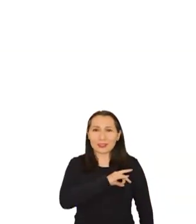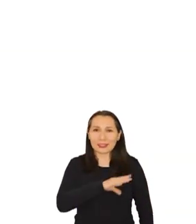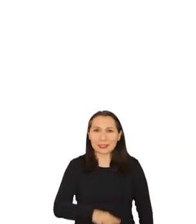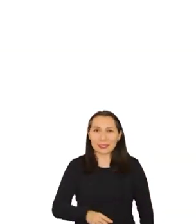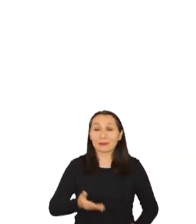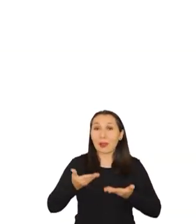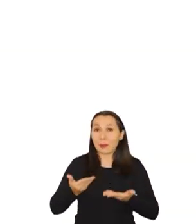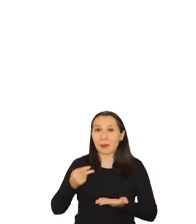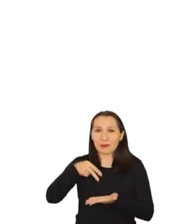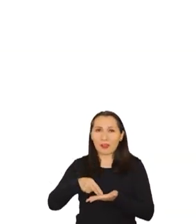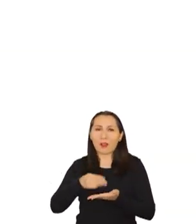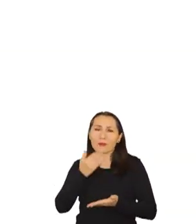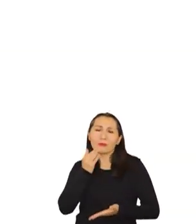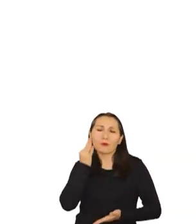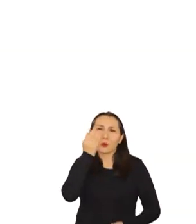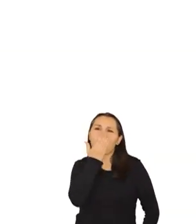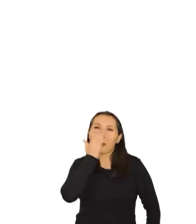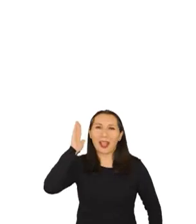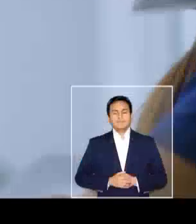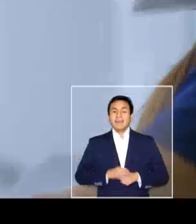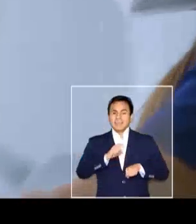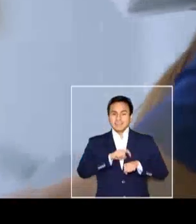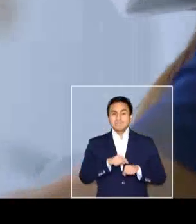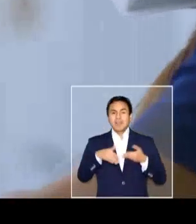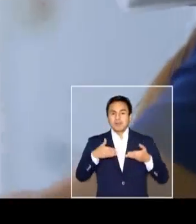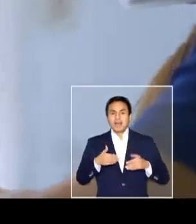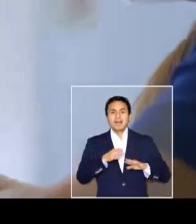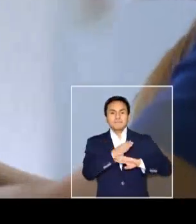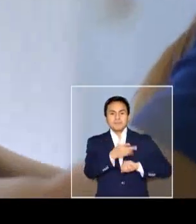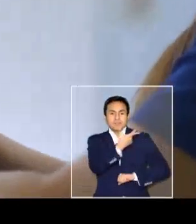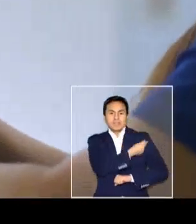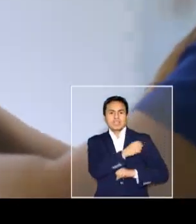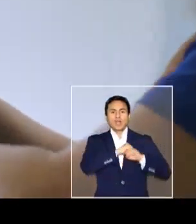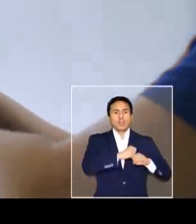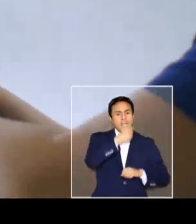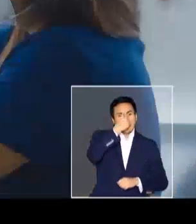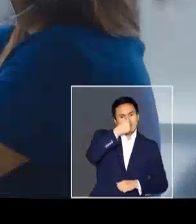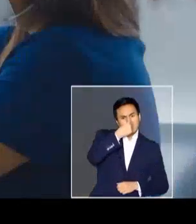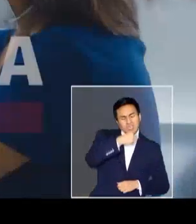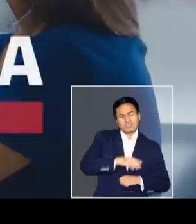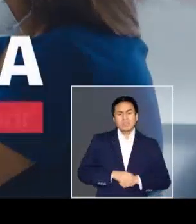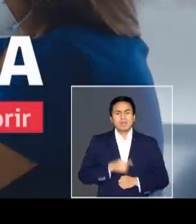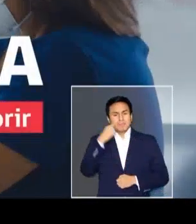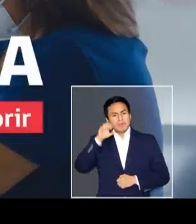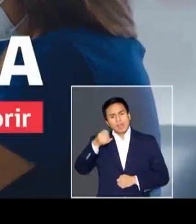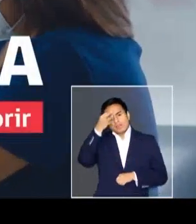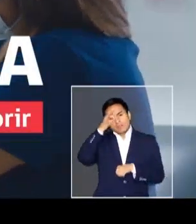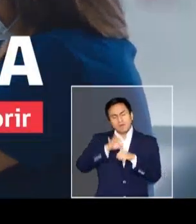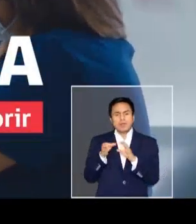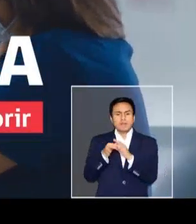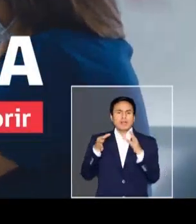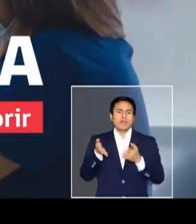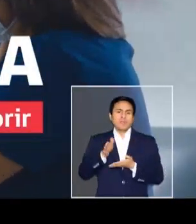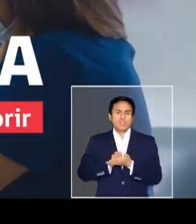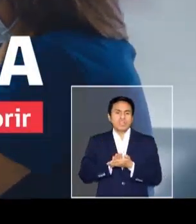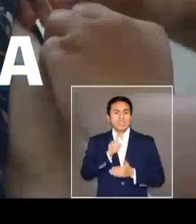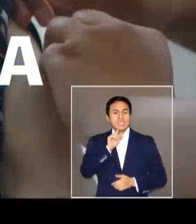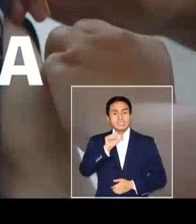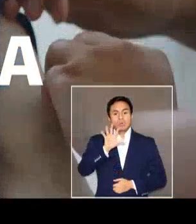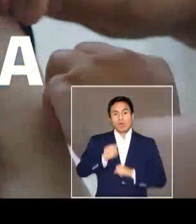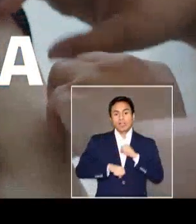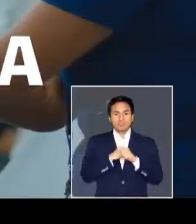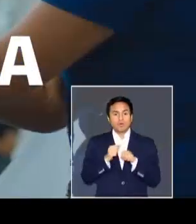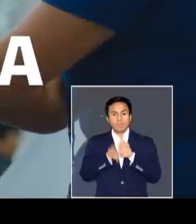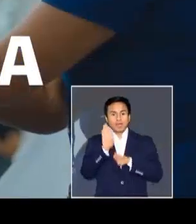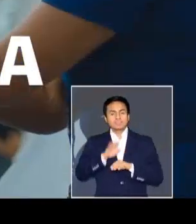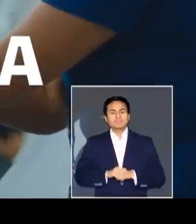Gobierno de Chile, presentes por un mejor futuro. Aún estás a tiempo de vacunarte contra la influenza. Prevengamos enfermarnos de gravedad o morir. Si